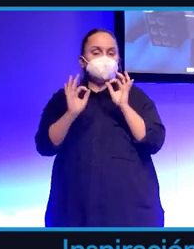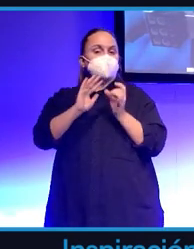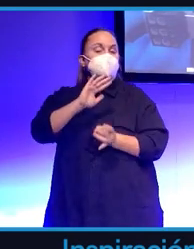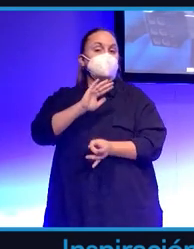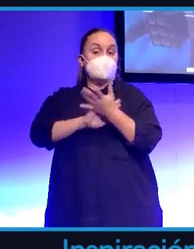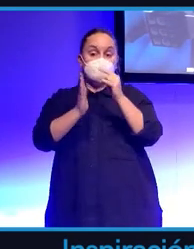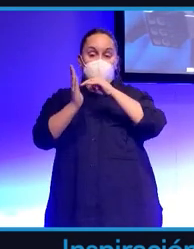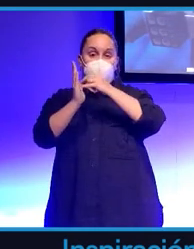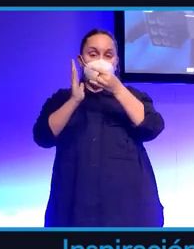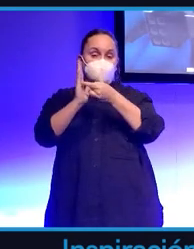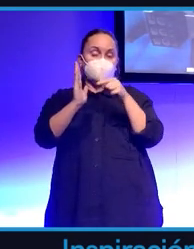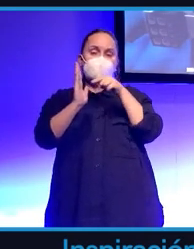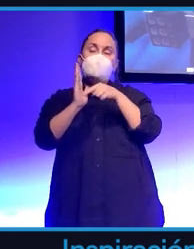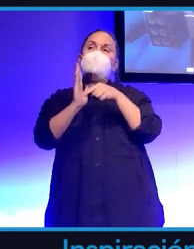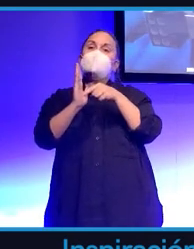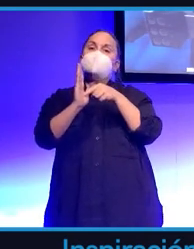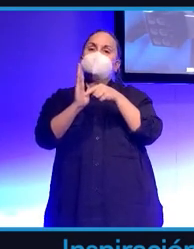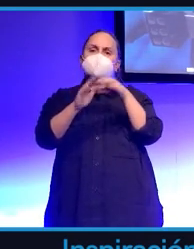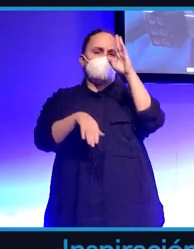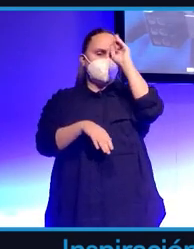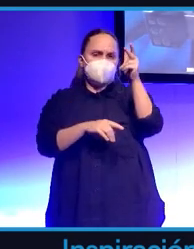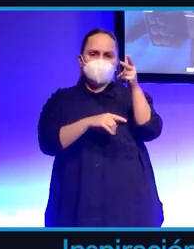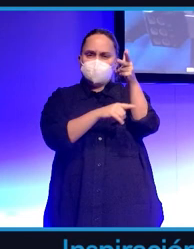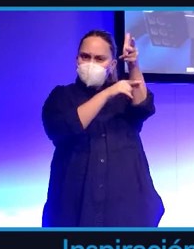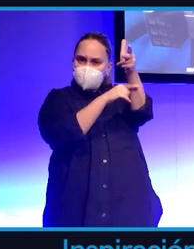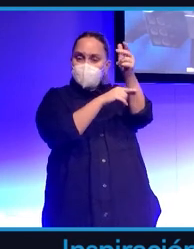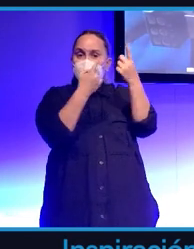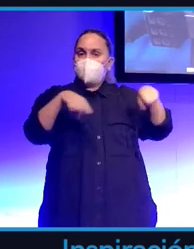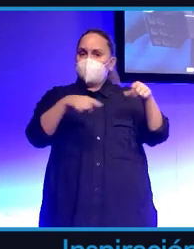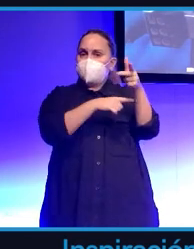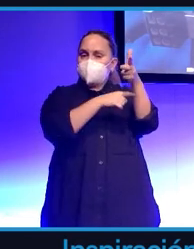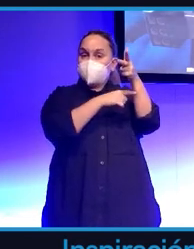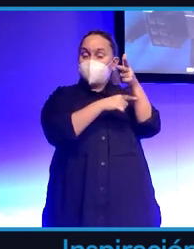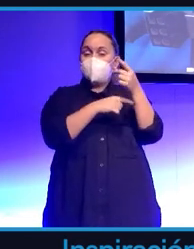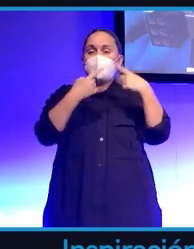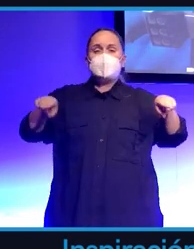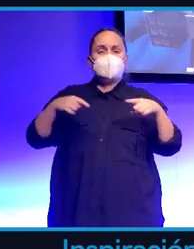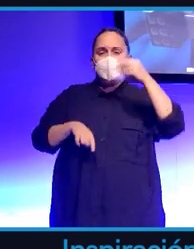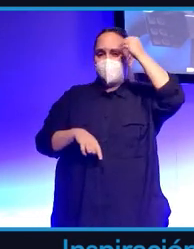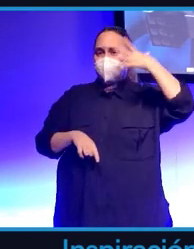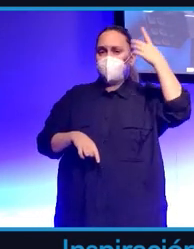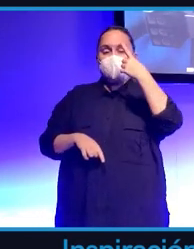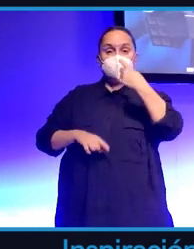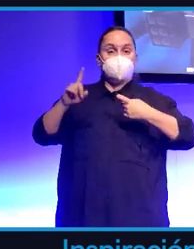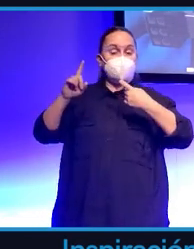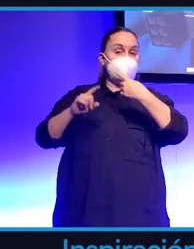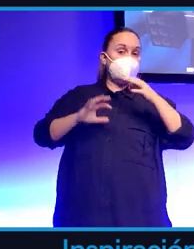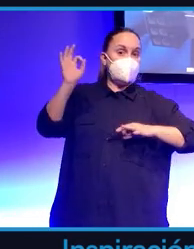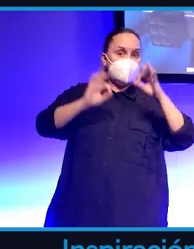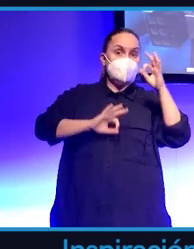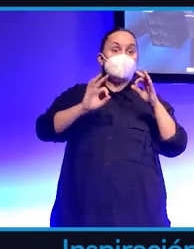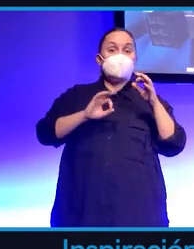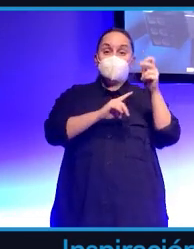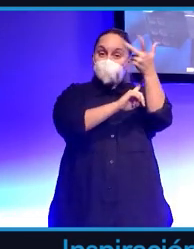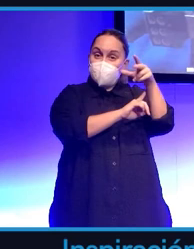lo que hace es grabar en directo un concierto que es totalmente virtual y esto se emite a este nuevo